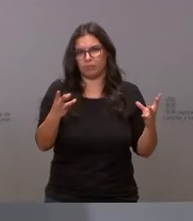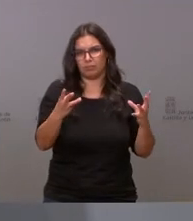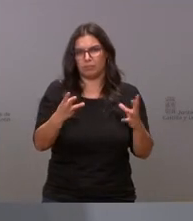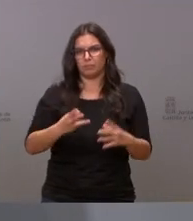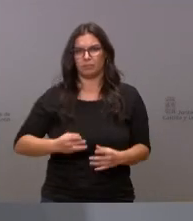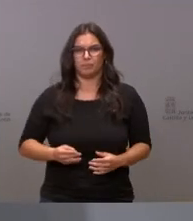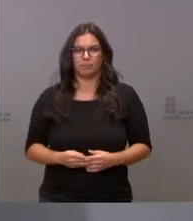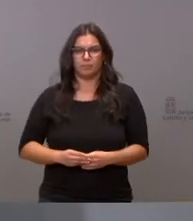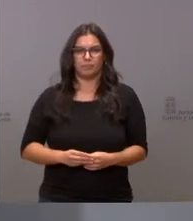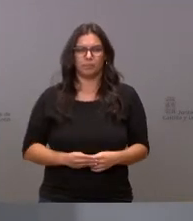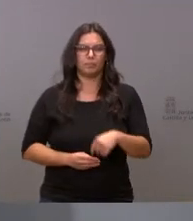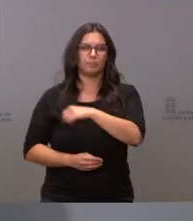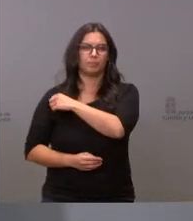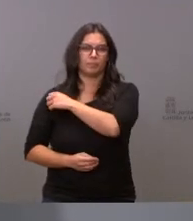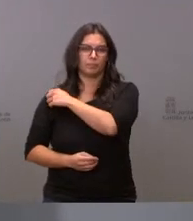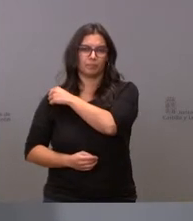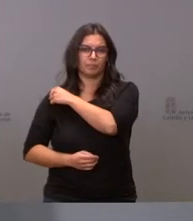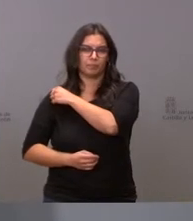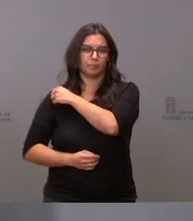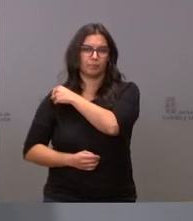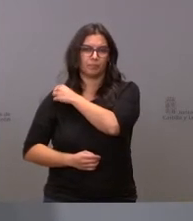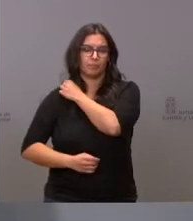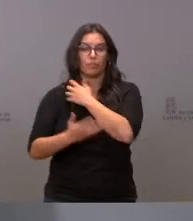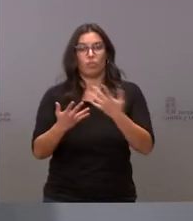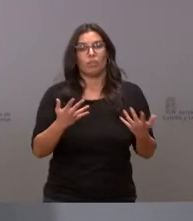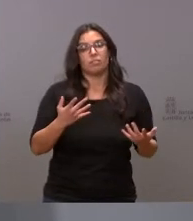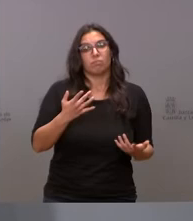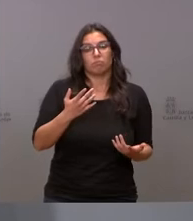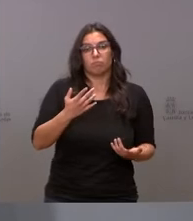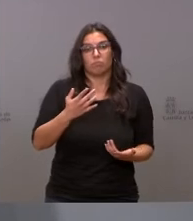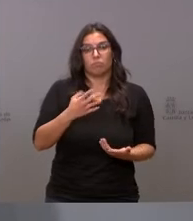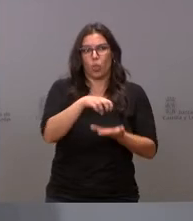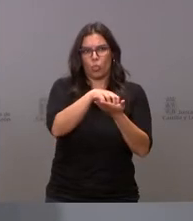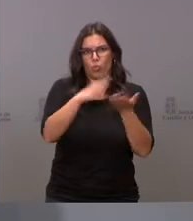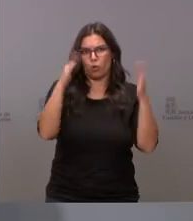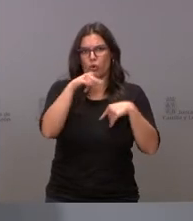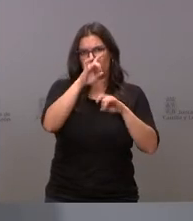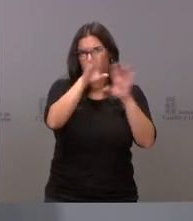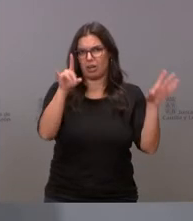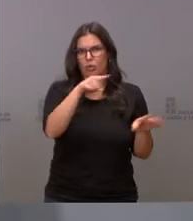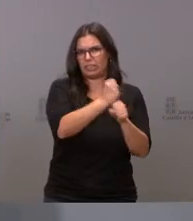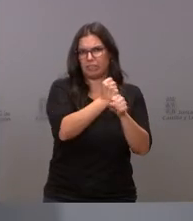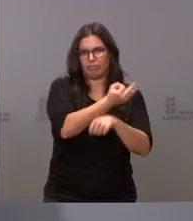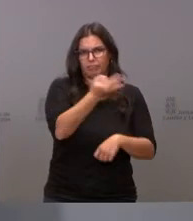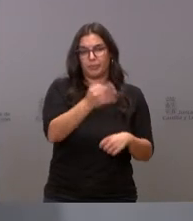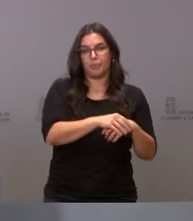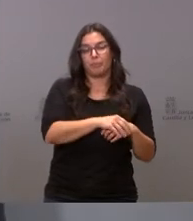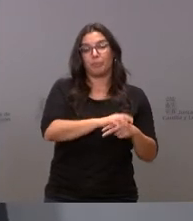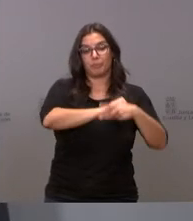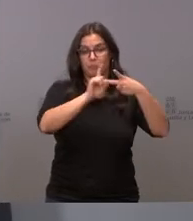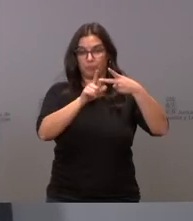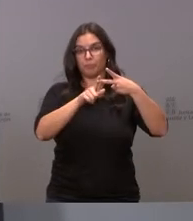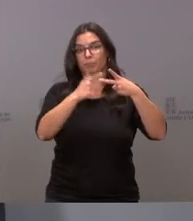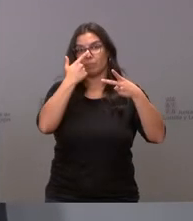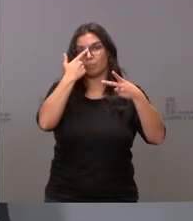respecto sería pequeño por tanto no puede quedar ninguna duda a este respecto respecto a la otra cuestión que me pregunta